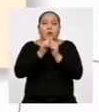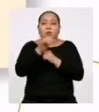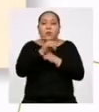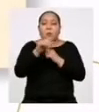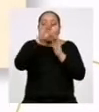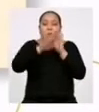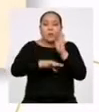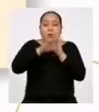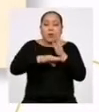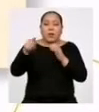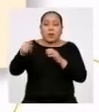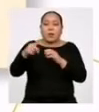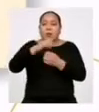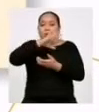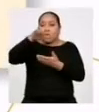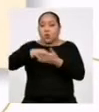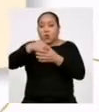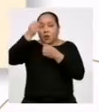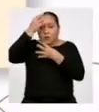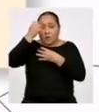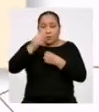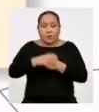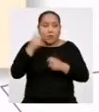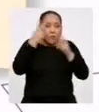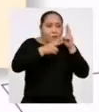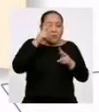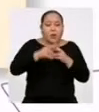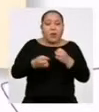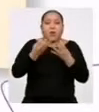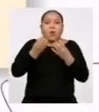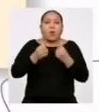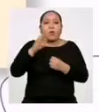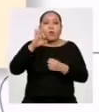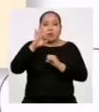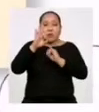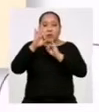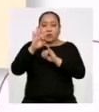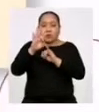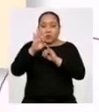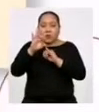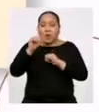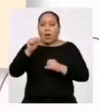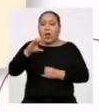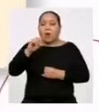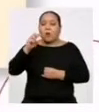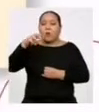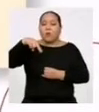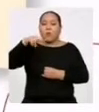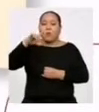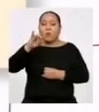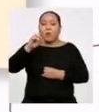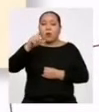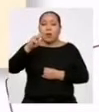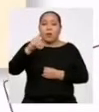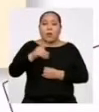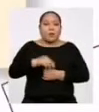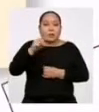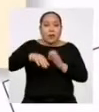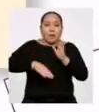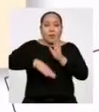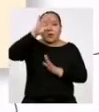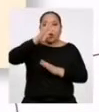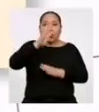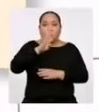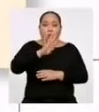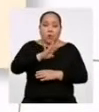Para nuestro ejemplo, debemos ver cuándo la frecuencia absoluta acumulada sea mayor o igual a